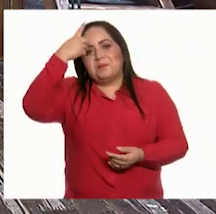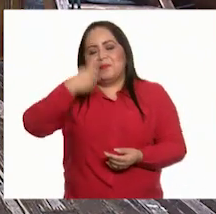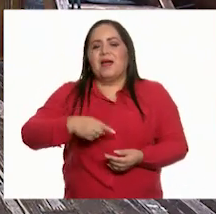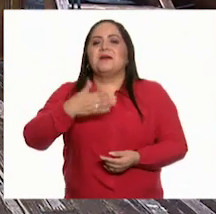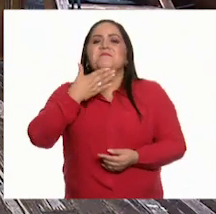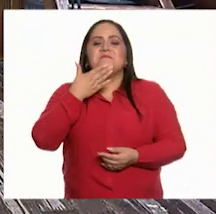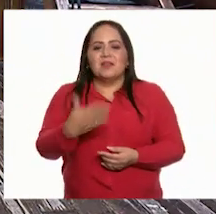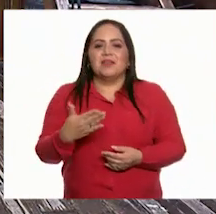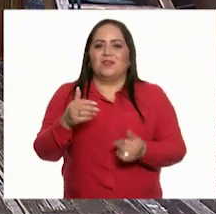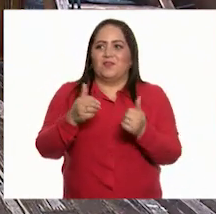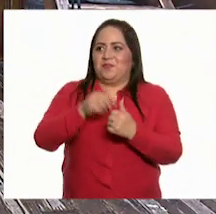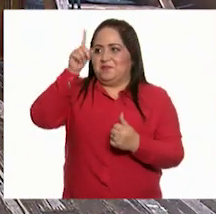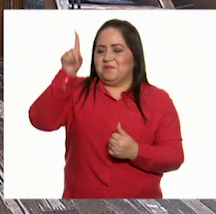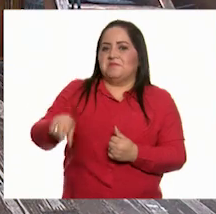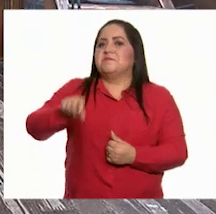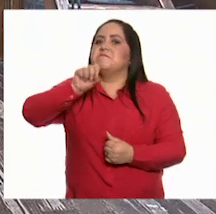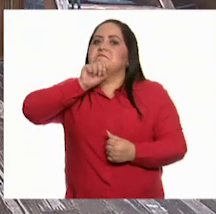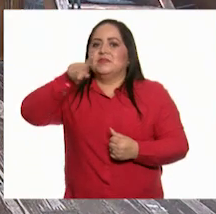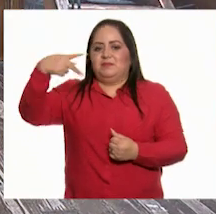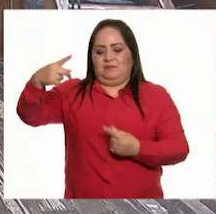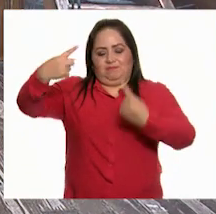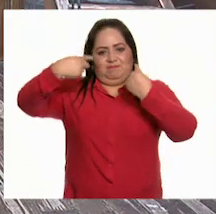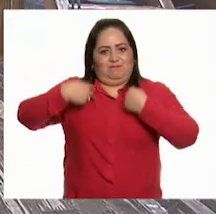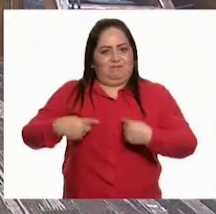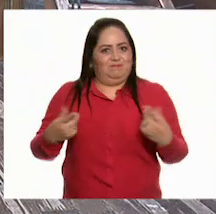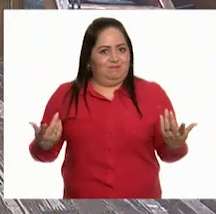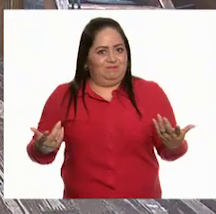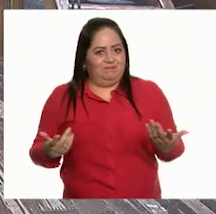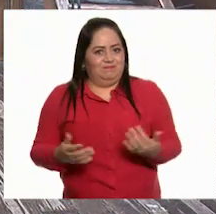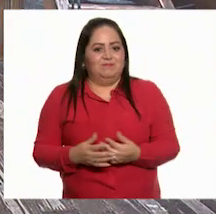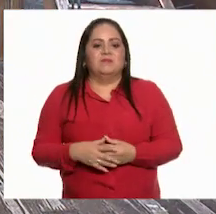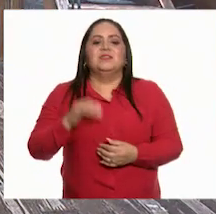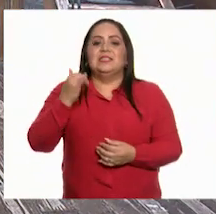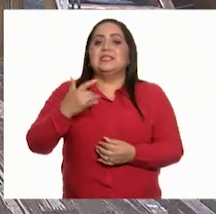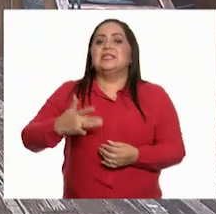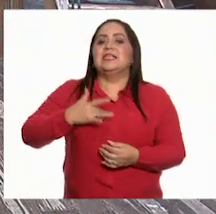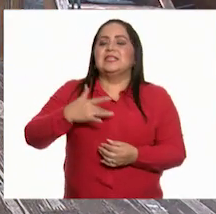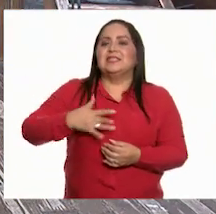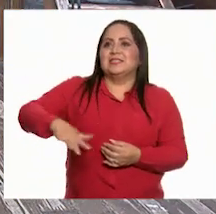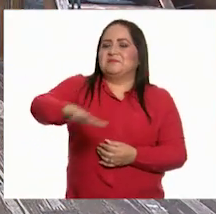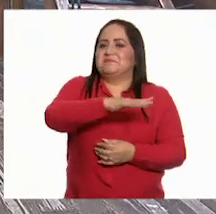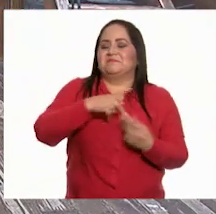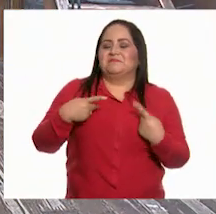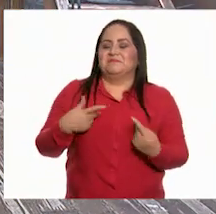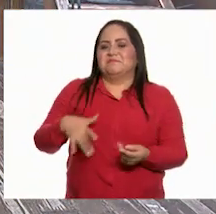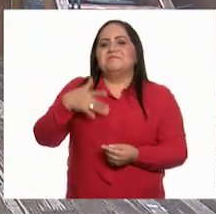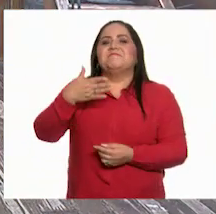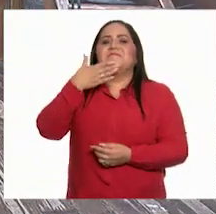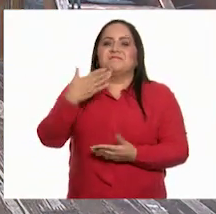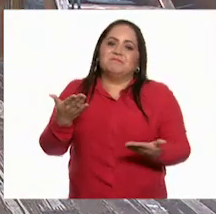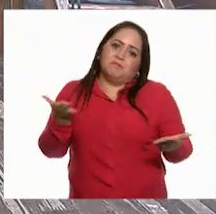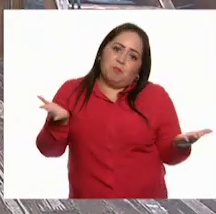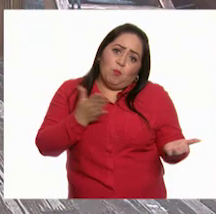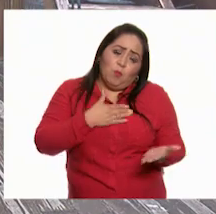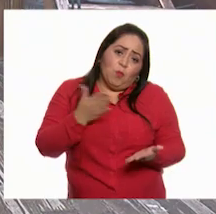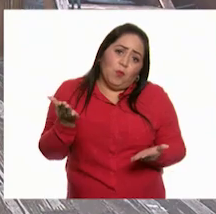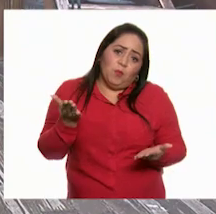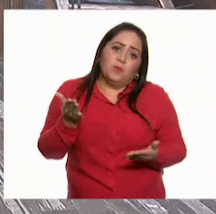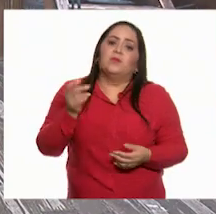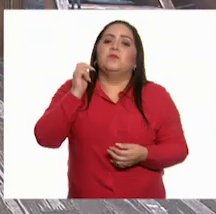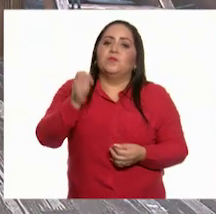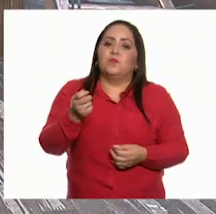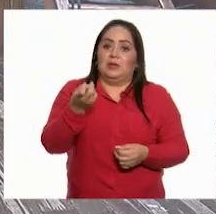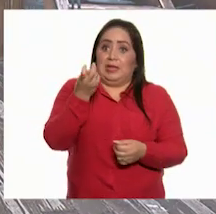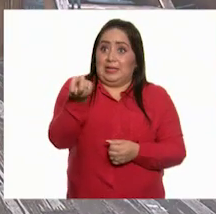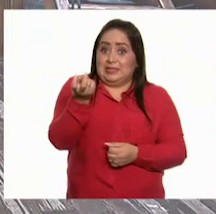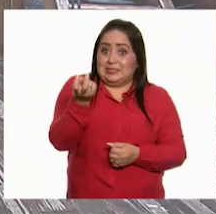estar bien con ella misma ¡Y hacer sentir bien a los demás! Bueno, todo sea